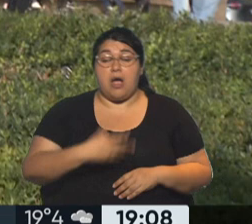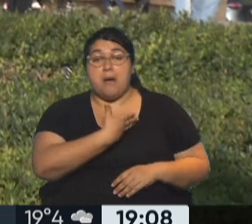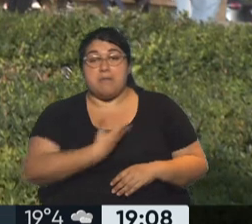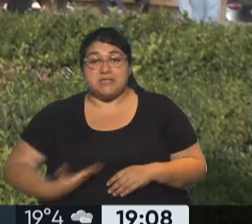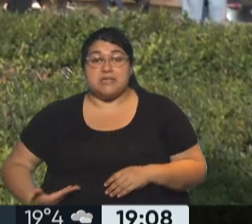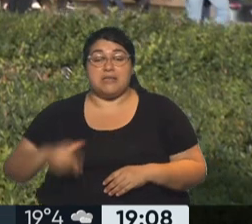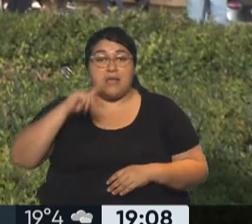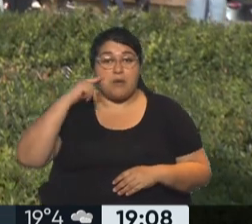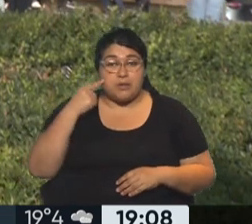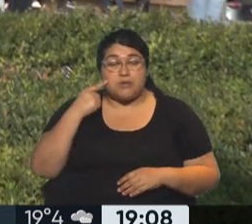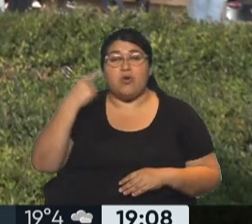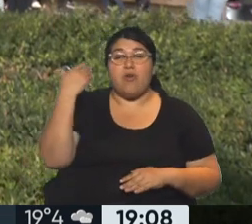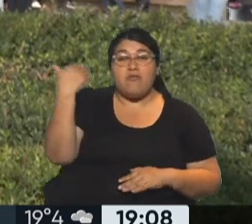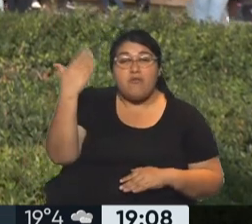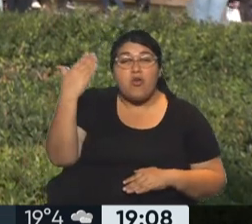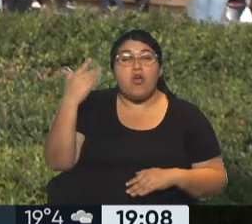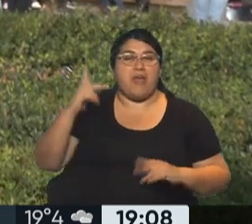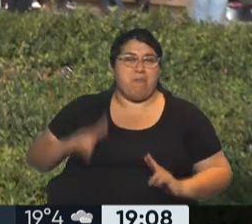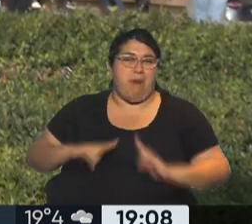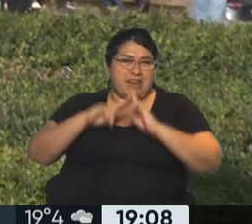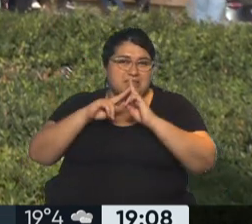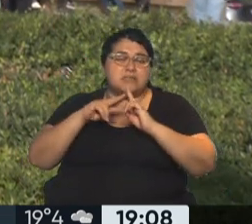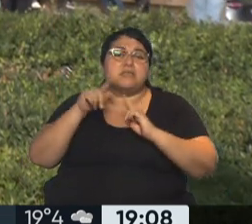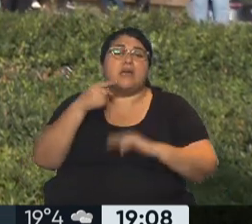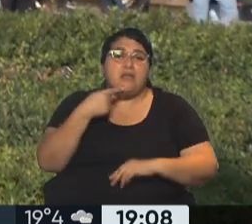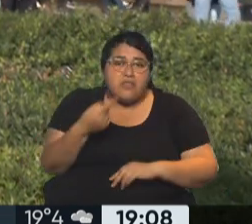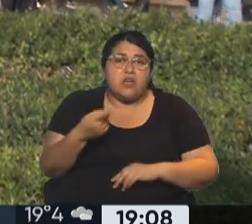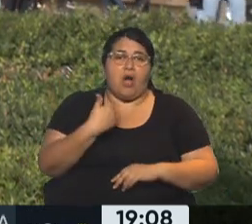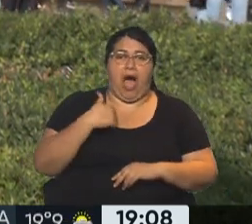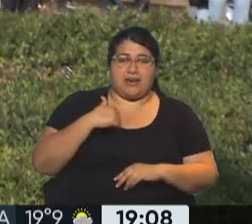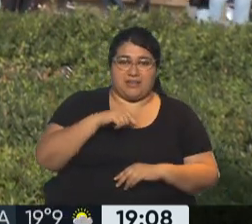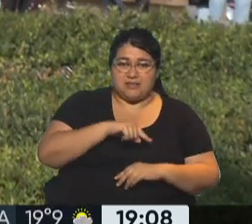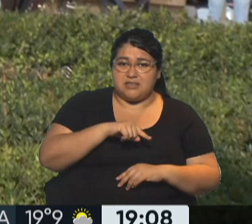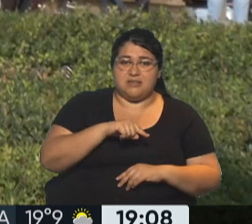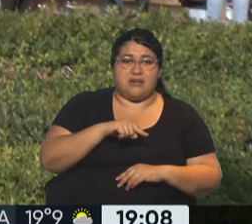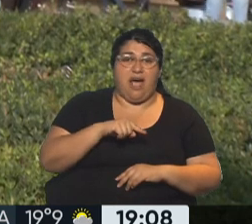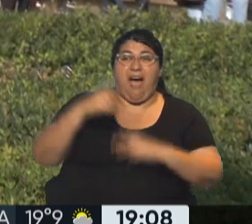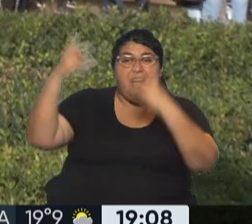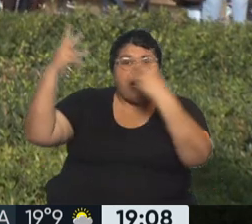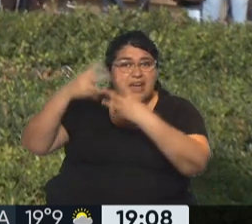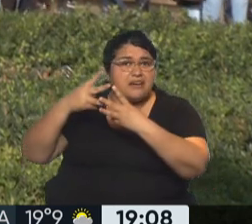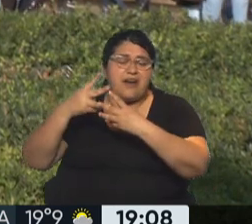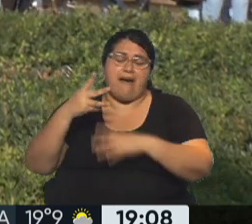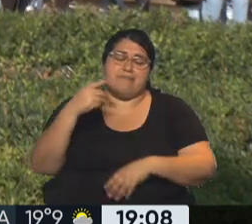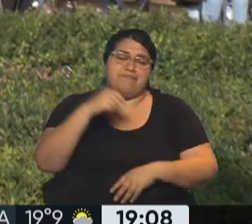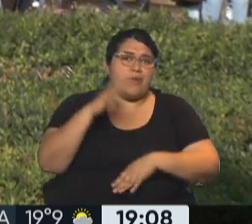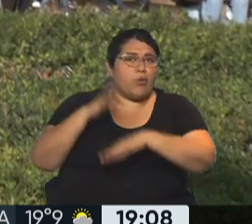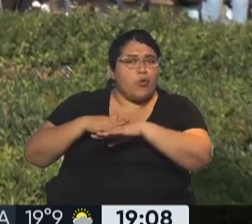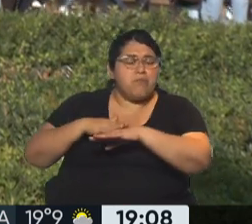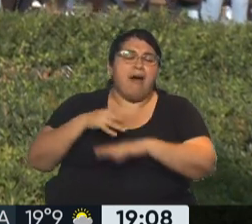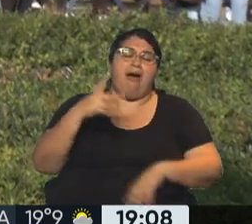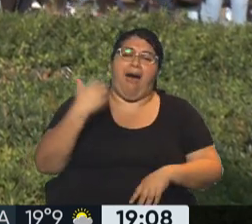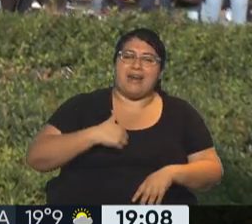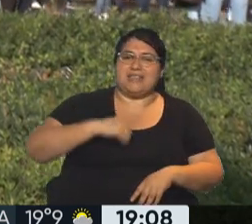Fernández, en el foro de París, dijo que la Argentina pierde con esta guerra o lleva perdidos casi 5